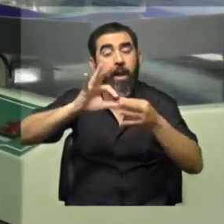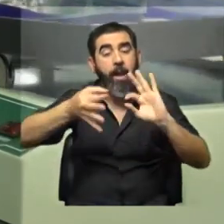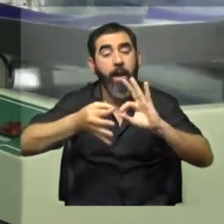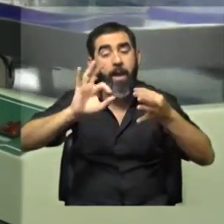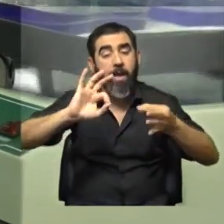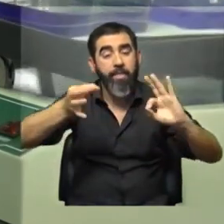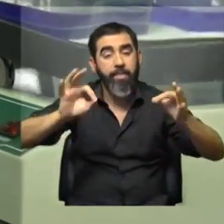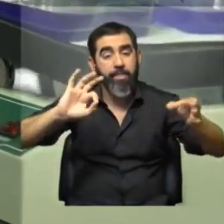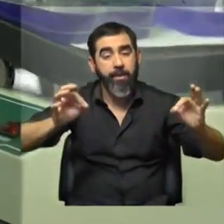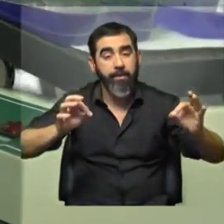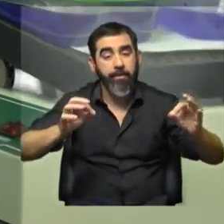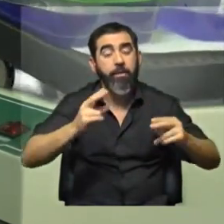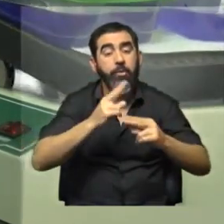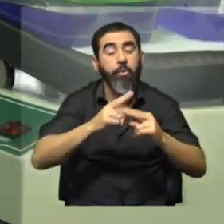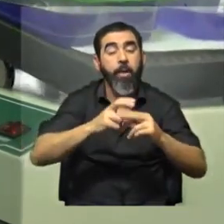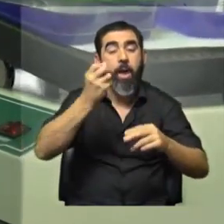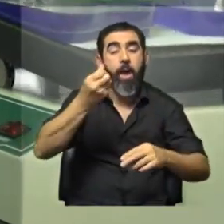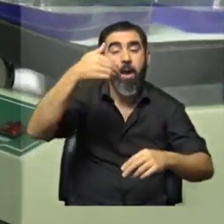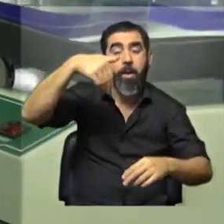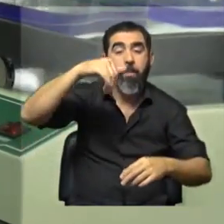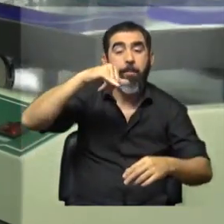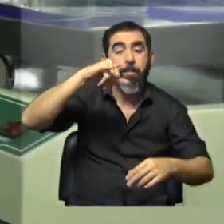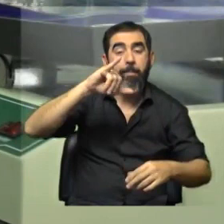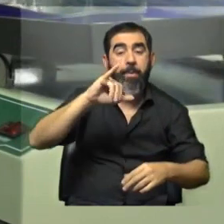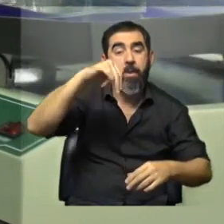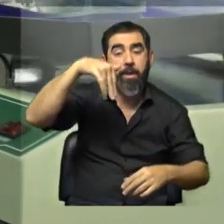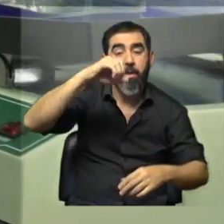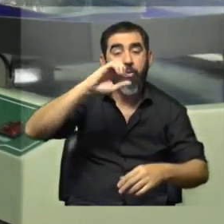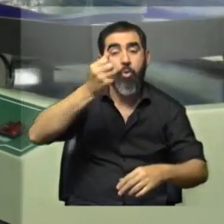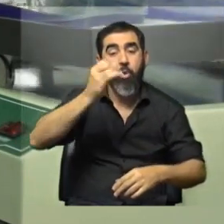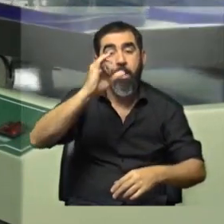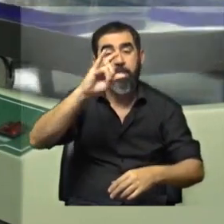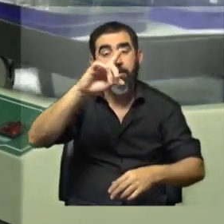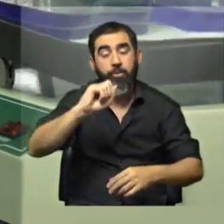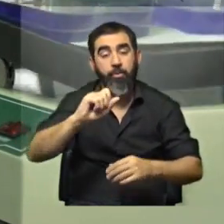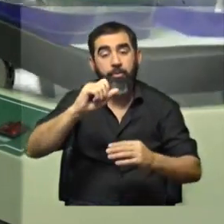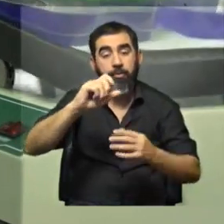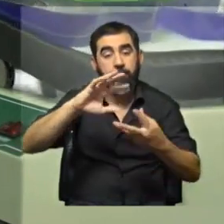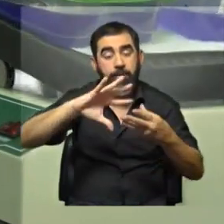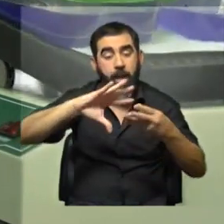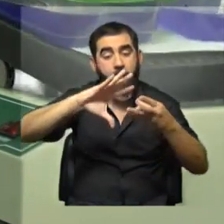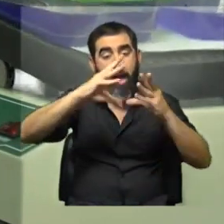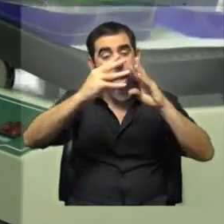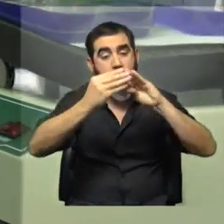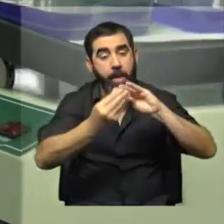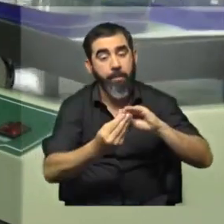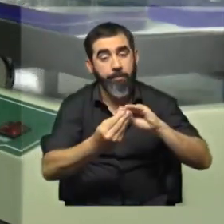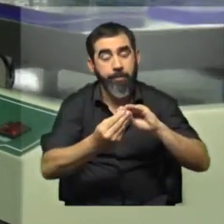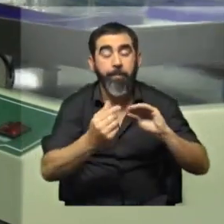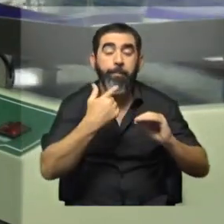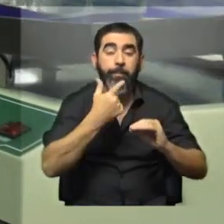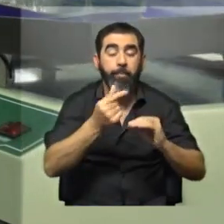ladrillitos, que se llaman aminoácidos, y se pliegan de maneras especiales para poder cumplir su función. Si la proteína está